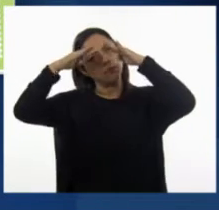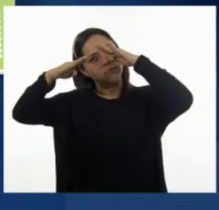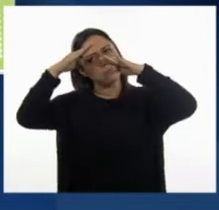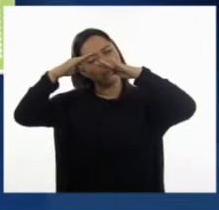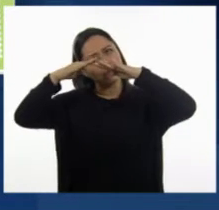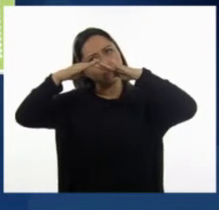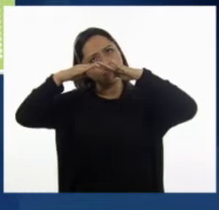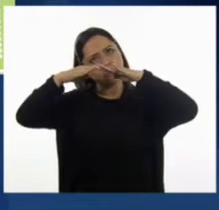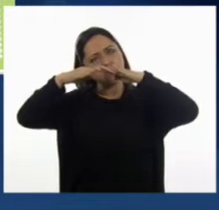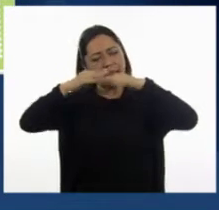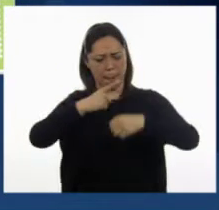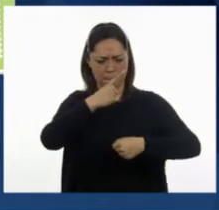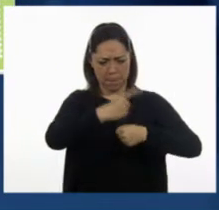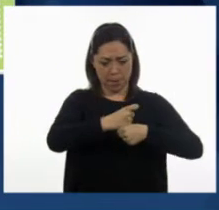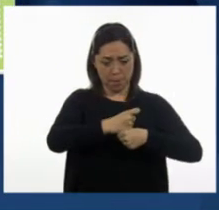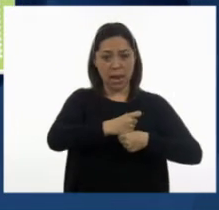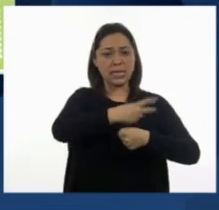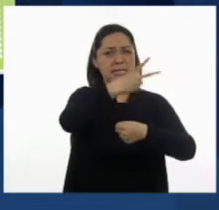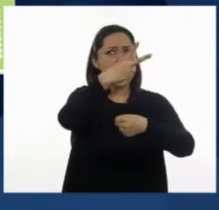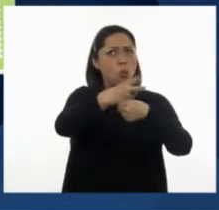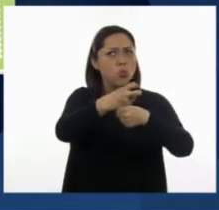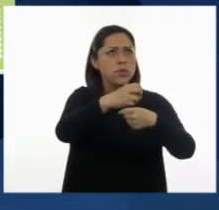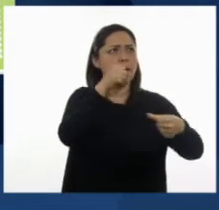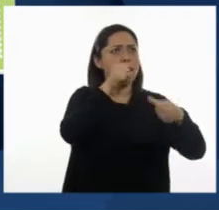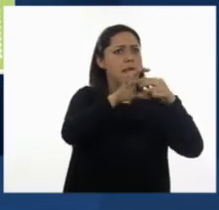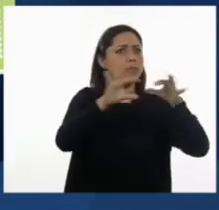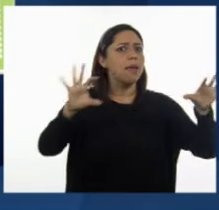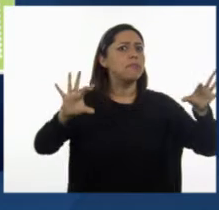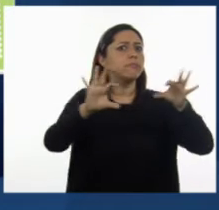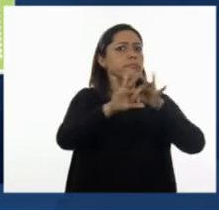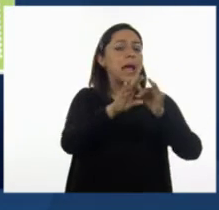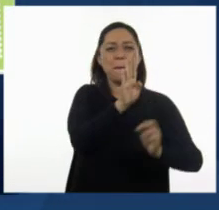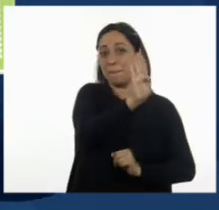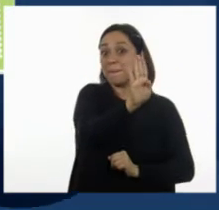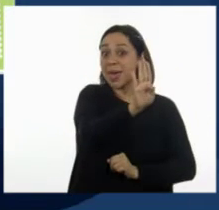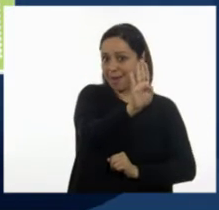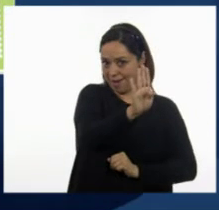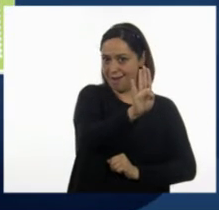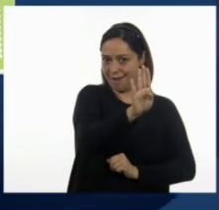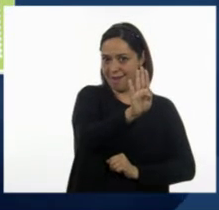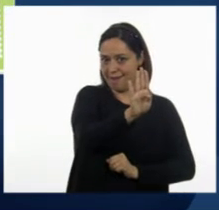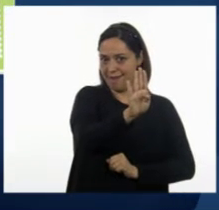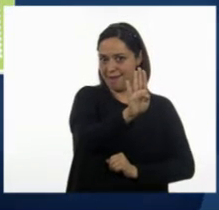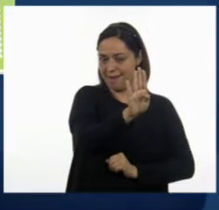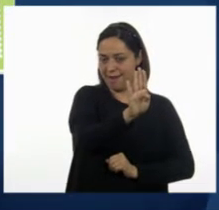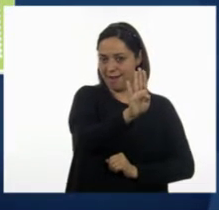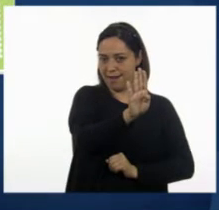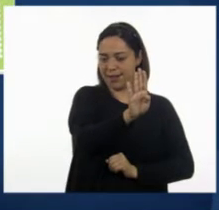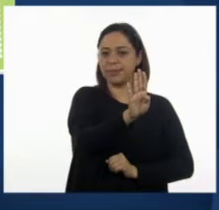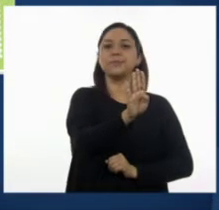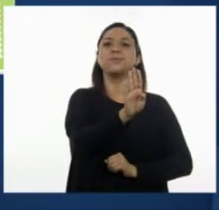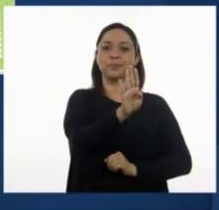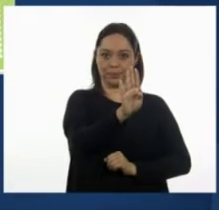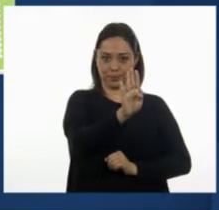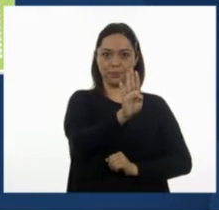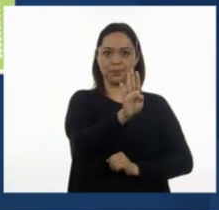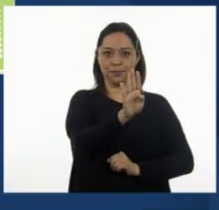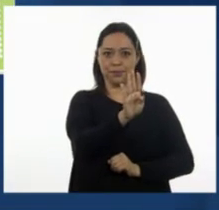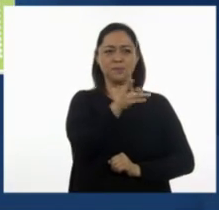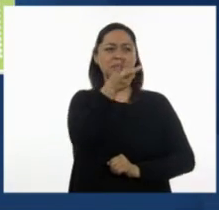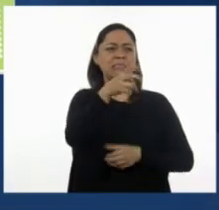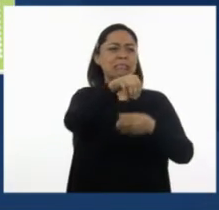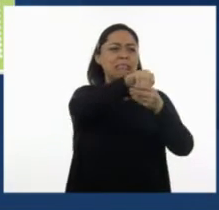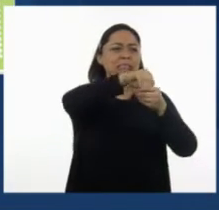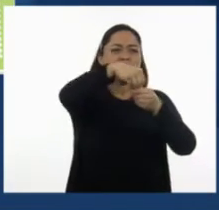en la segunda fila, ¿qué letra le correspondería? La B. La B. Aquí me quedaron un poquito